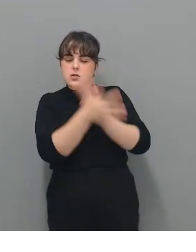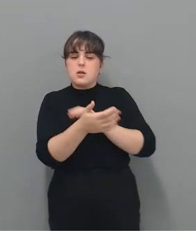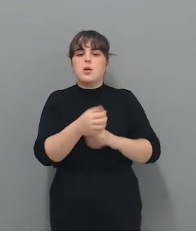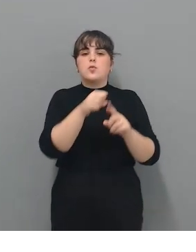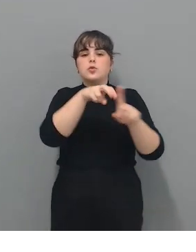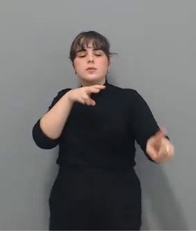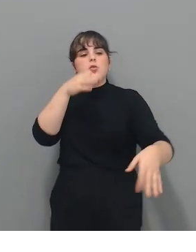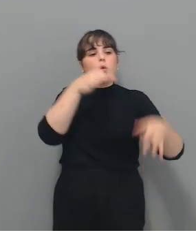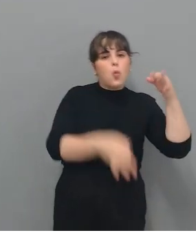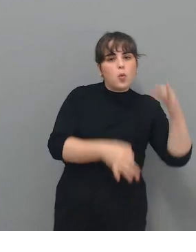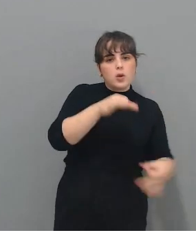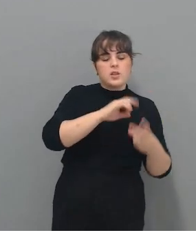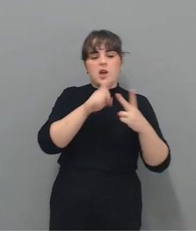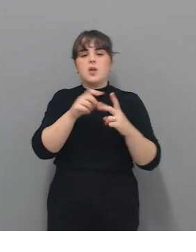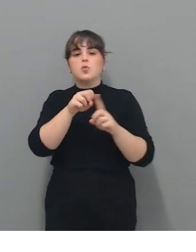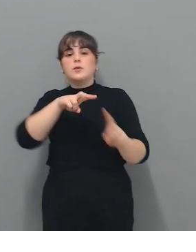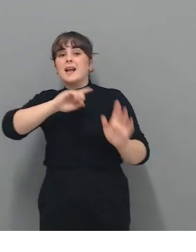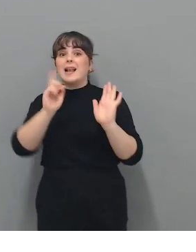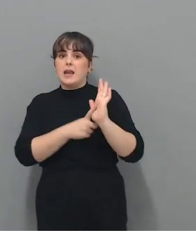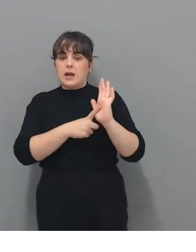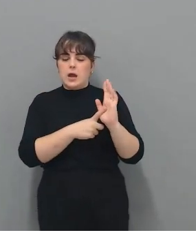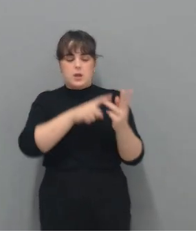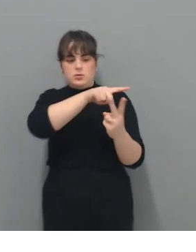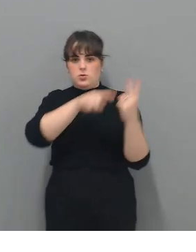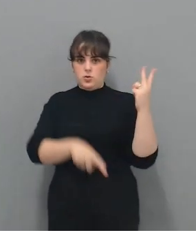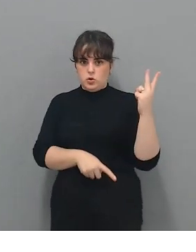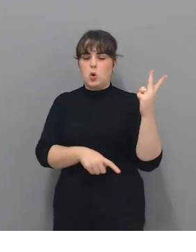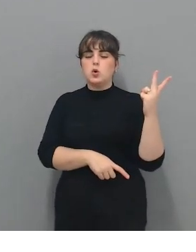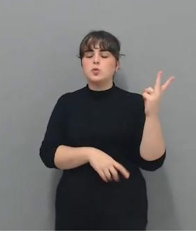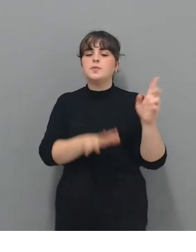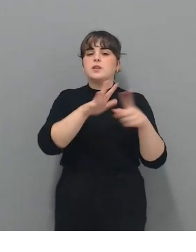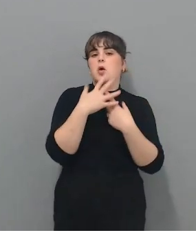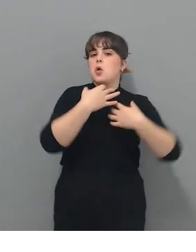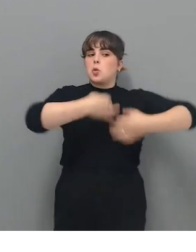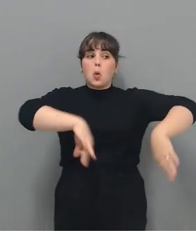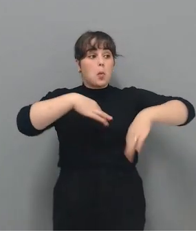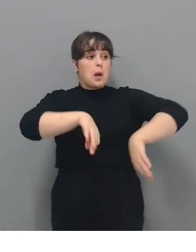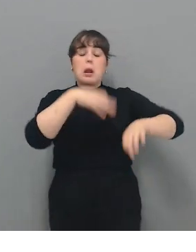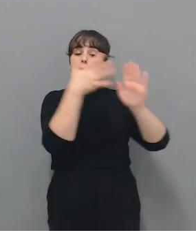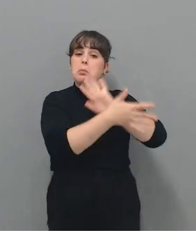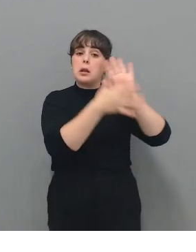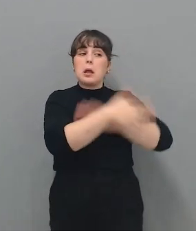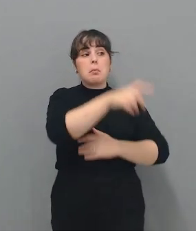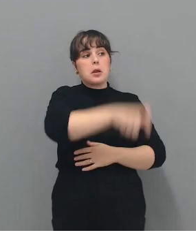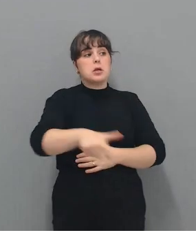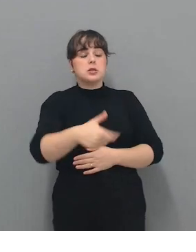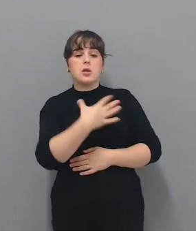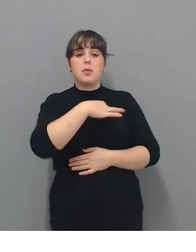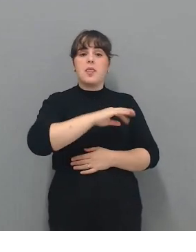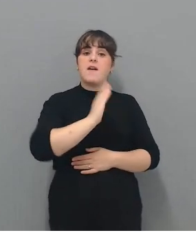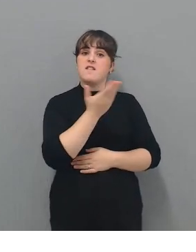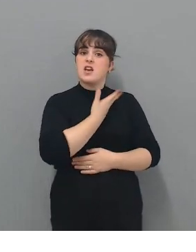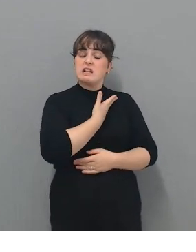un ámbito legal en el que se explica circunstancias cotidianas en las que las personas se puedan ver inmersos y no poder